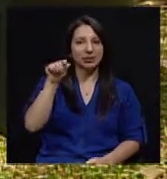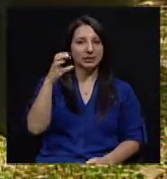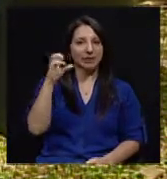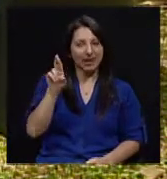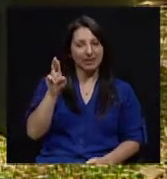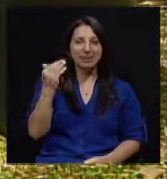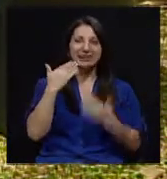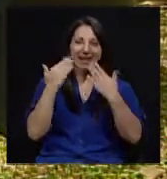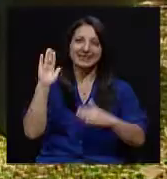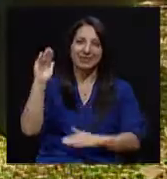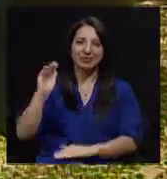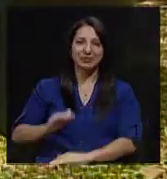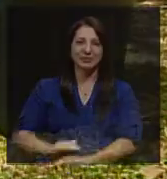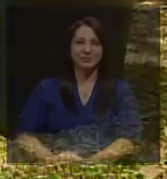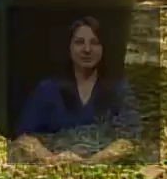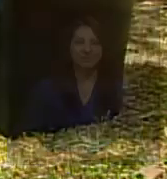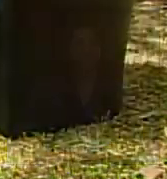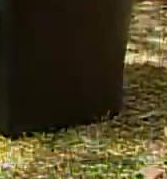gracias y hasta luego.